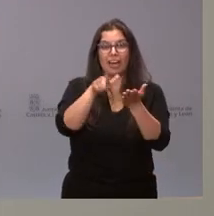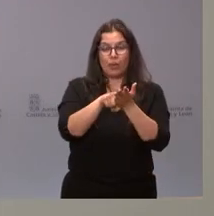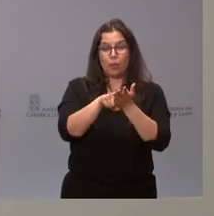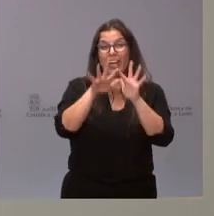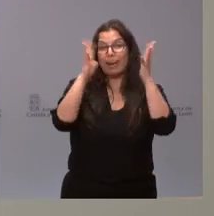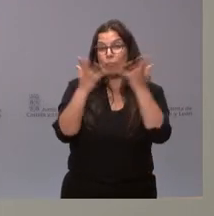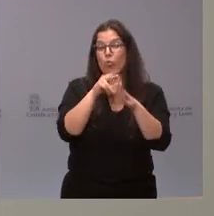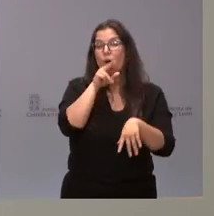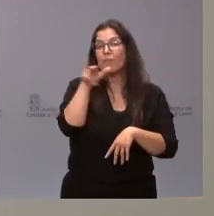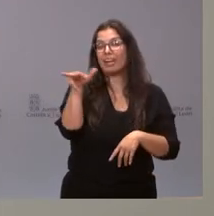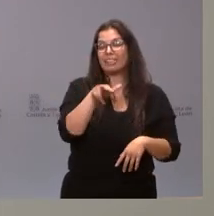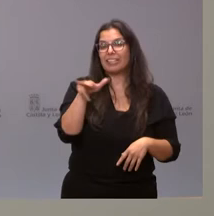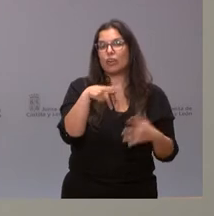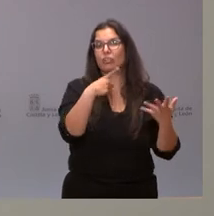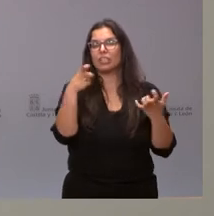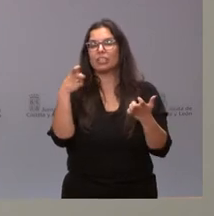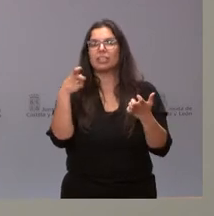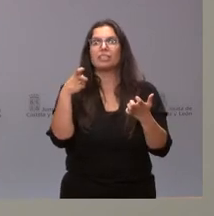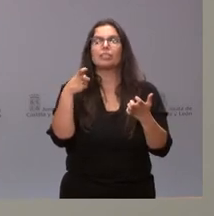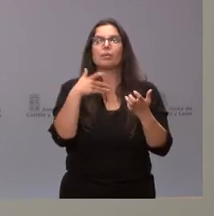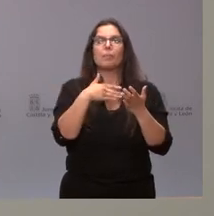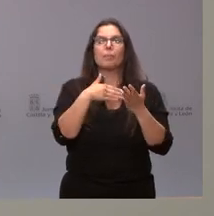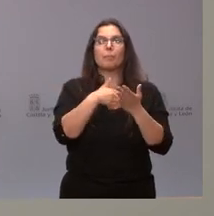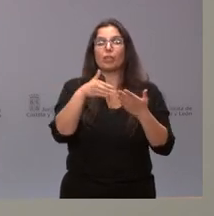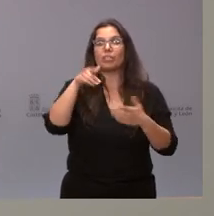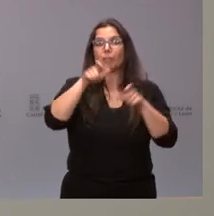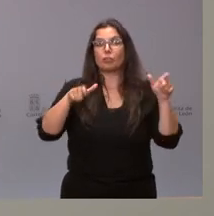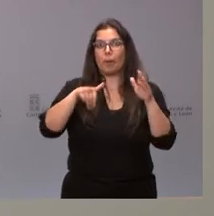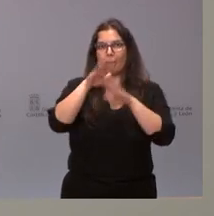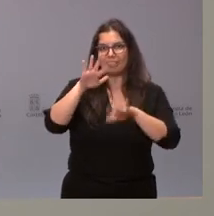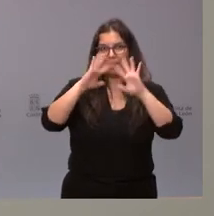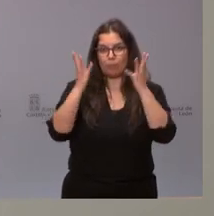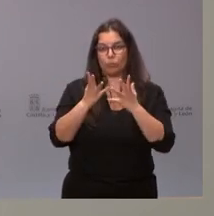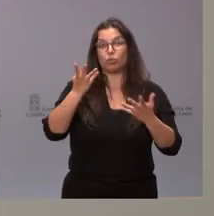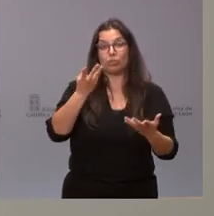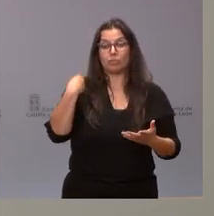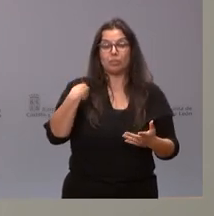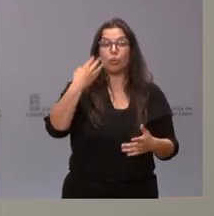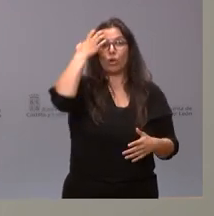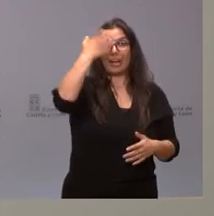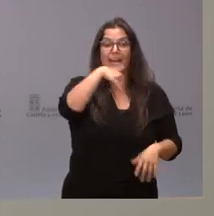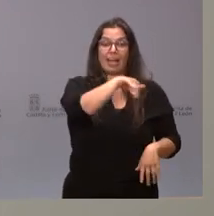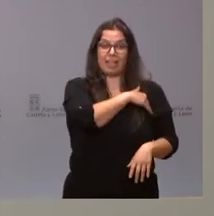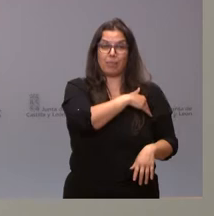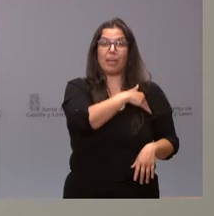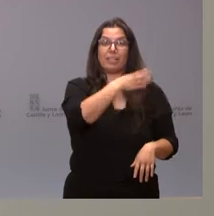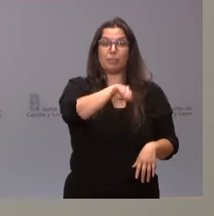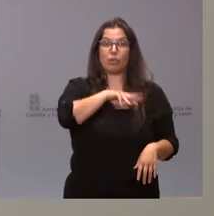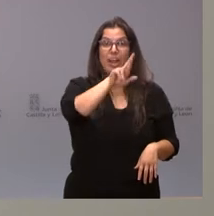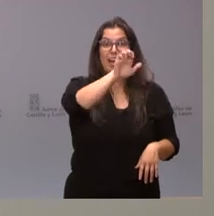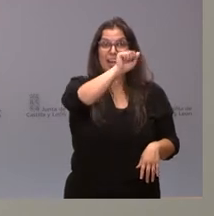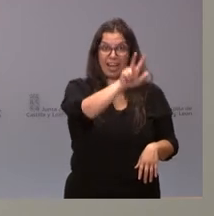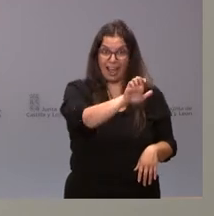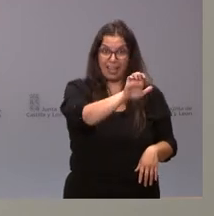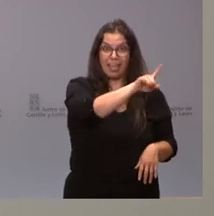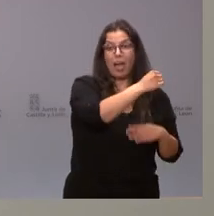en el mundo. Y desde aquí lo que hacemos desde la Junta de Castilla y León es adherirnos al comunicado de la Real Academia Española de la RAE, en ese sentido, de